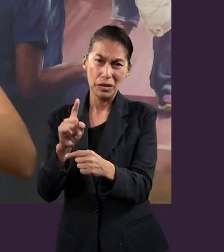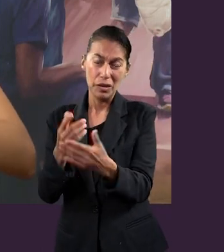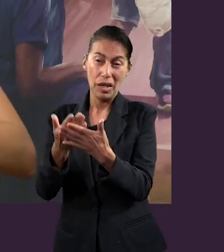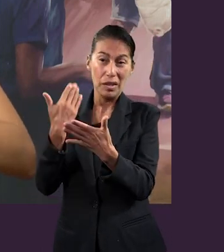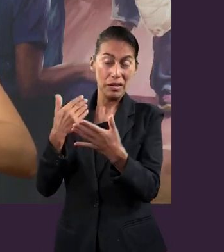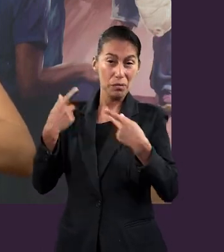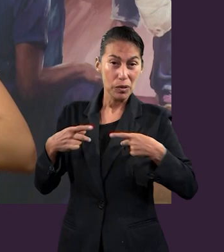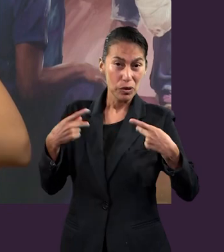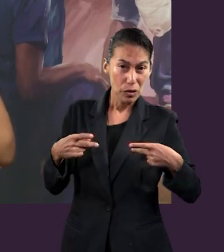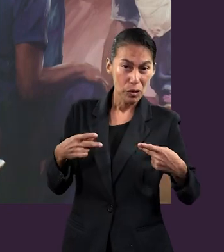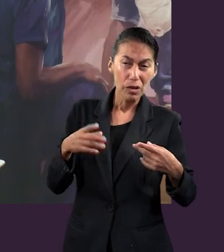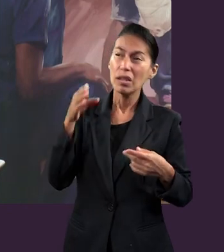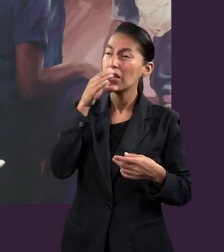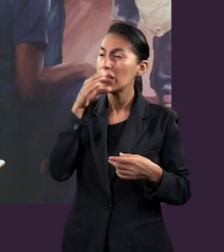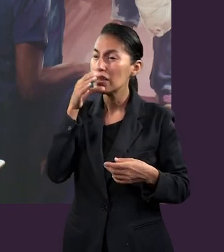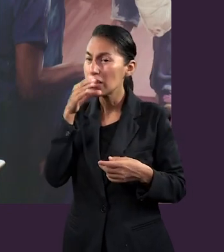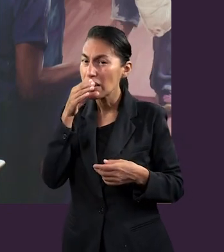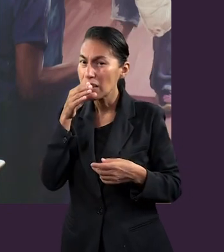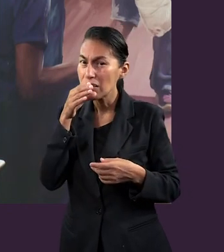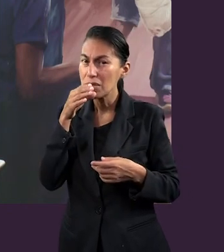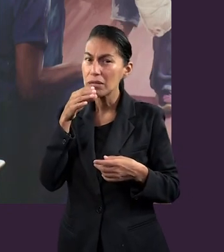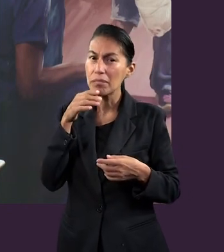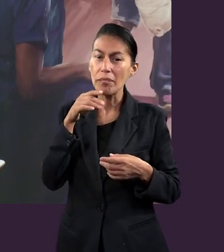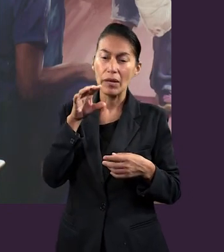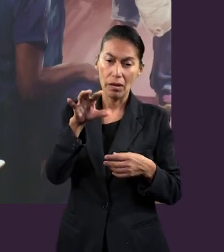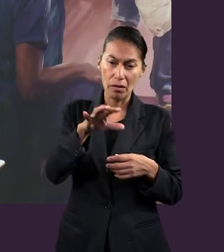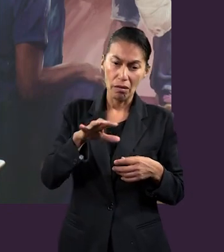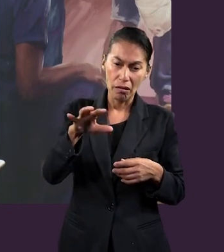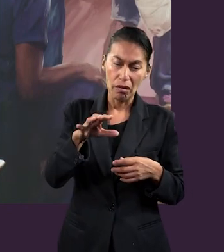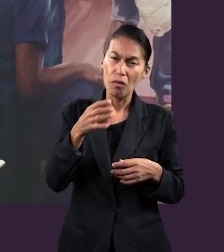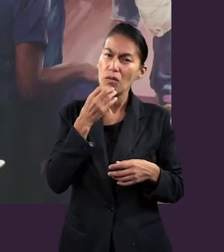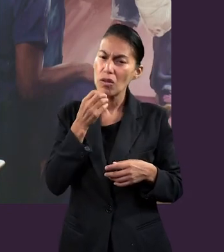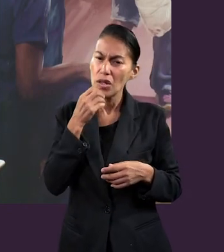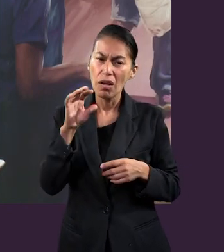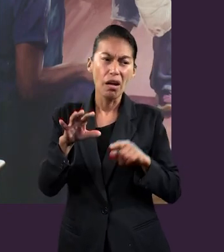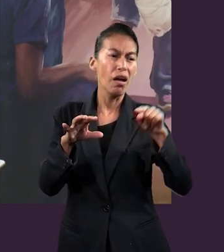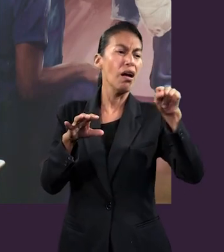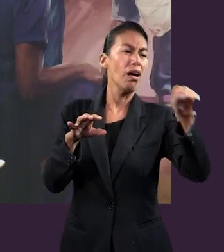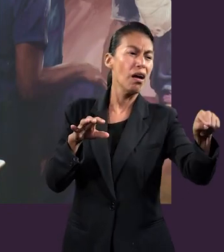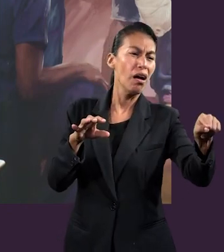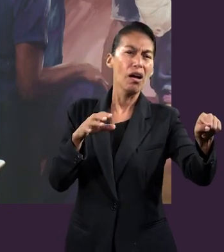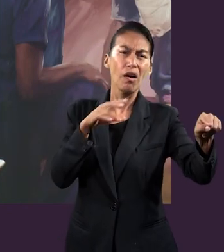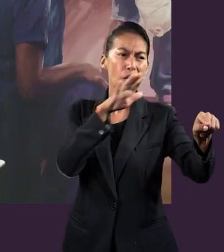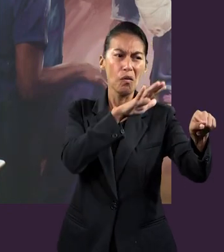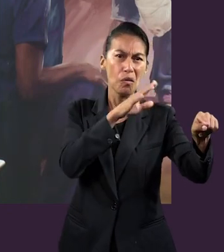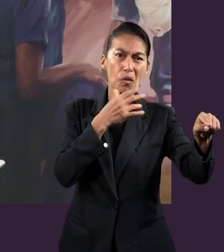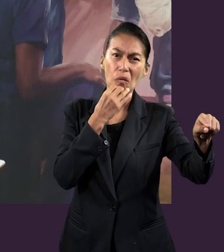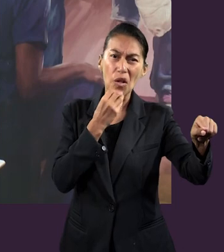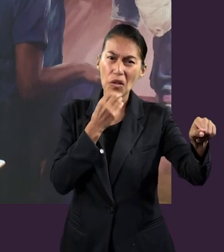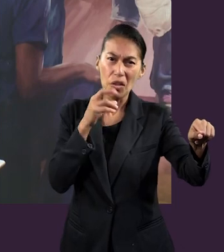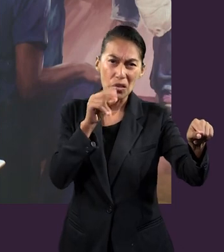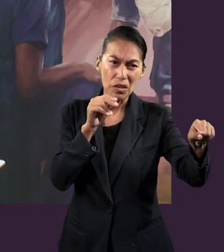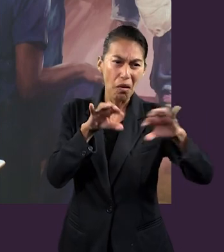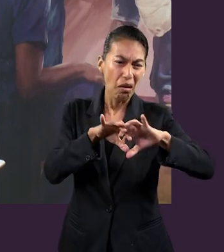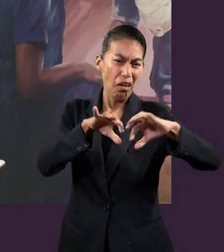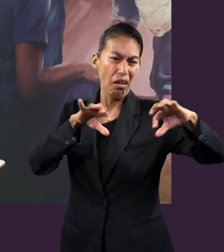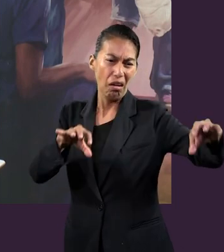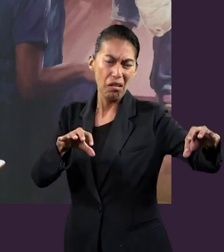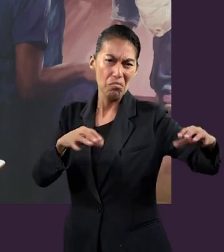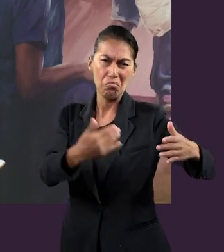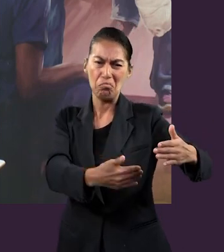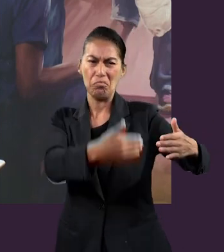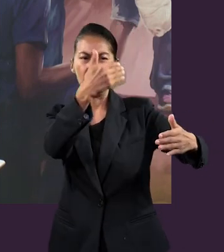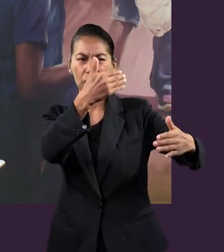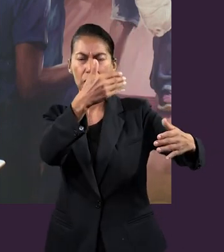como que apartados de los creyentes, pues de cuna, ¿no? Entonces, ¿cómo nos ilustra cómo Dios nos ve a todos simplemente